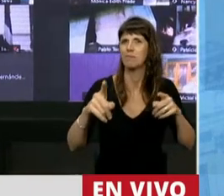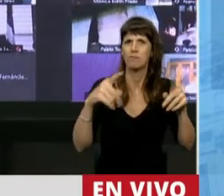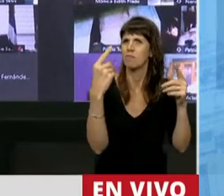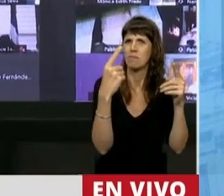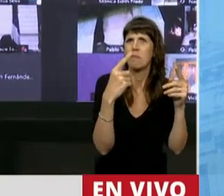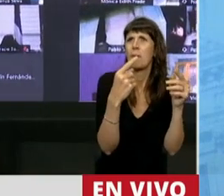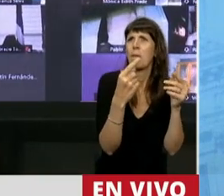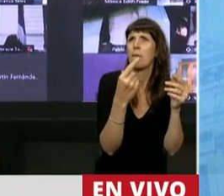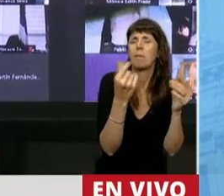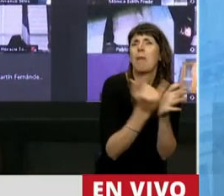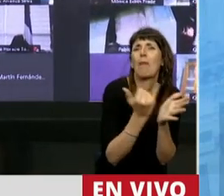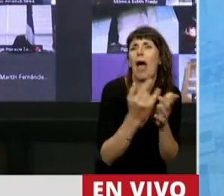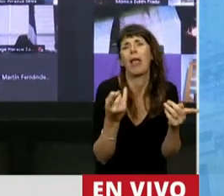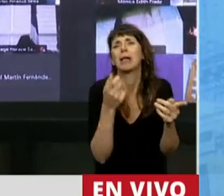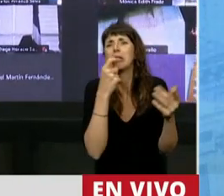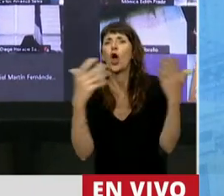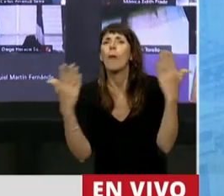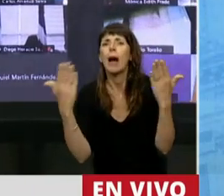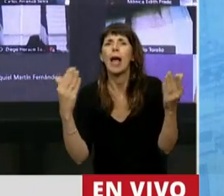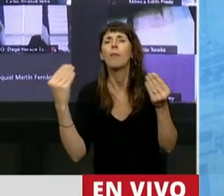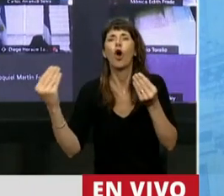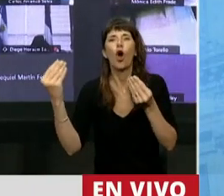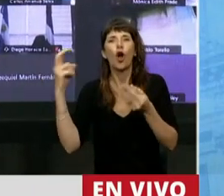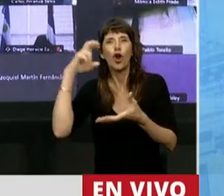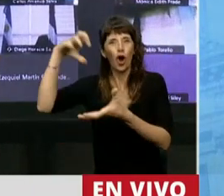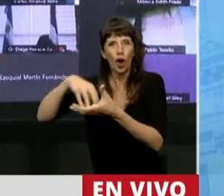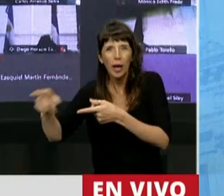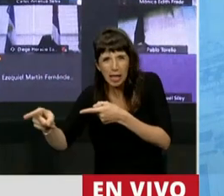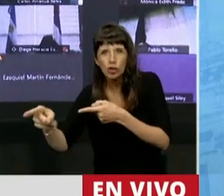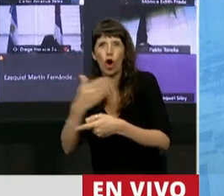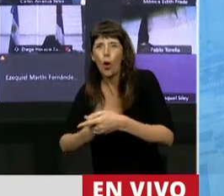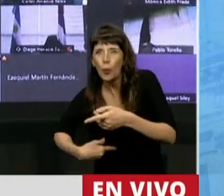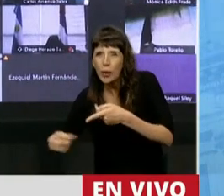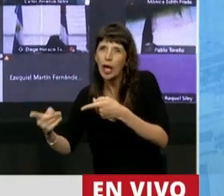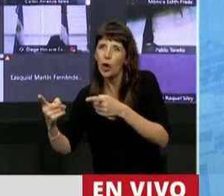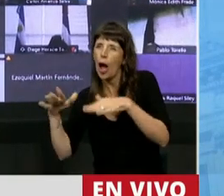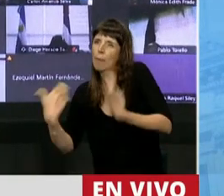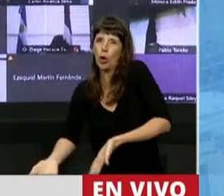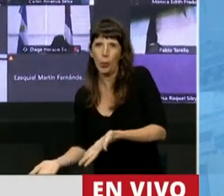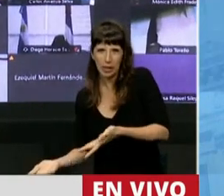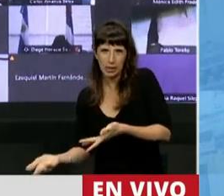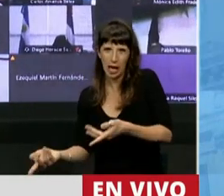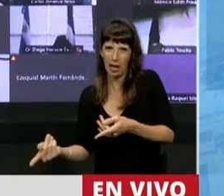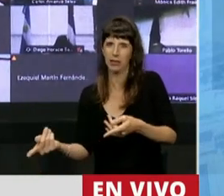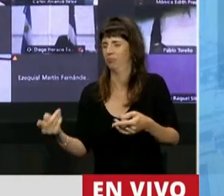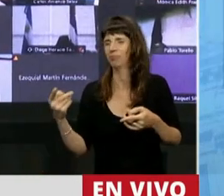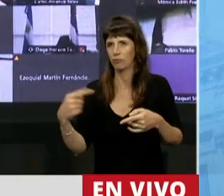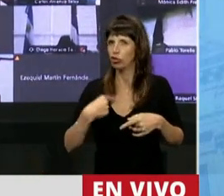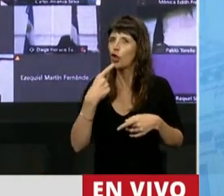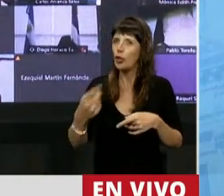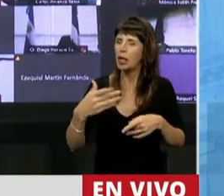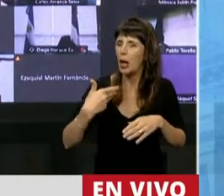del poder que iba a hacer el gobierno. Dije que querían acallar a la oposición, fragmentar,